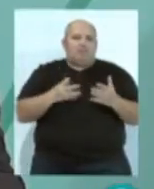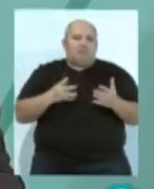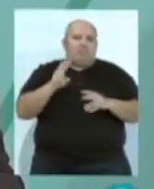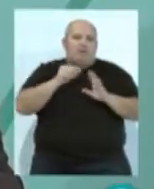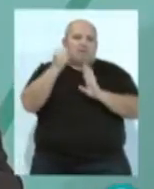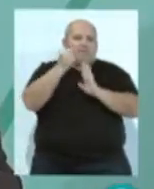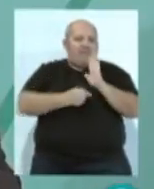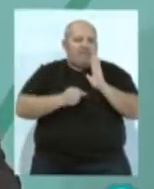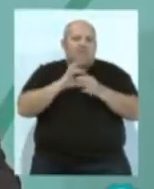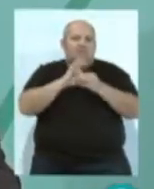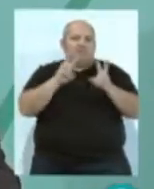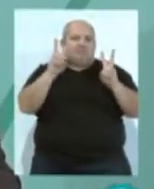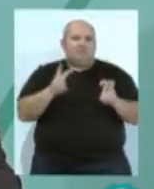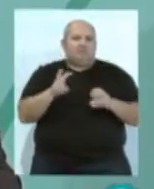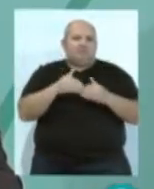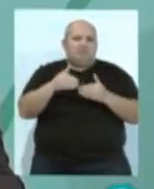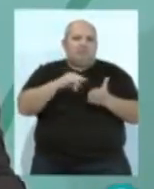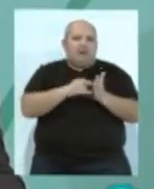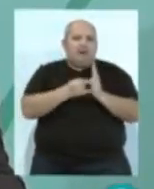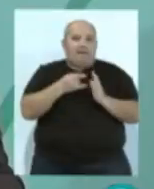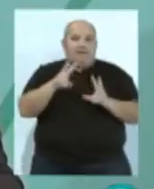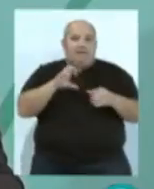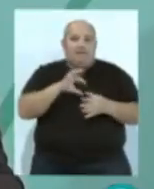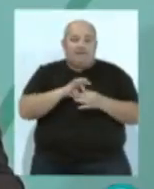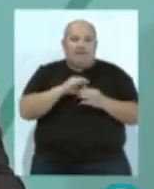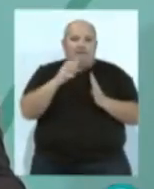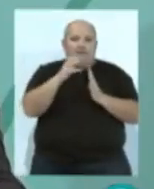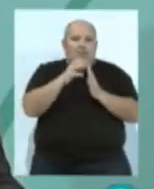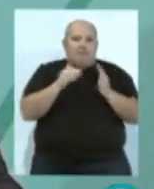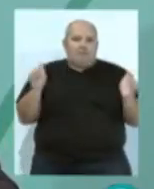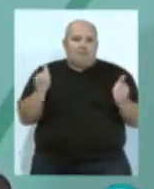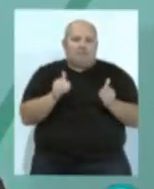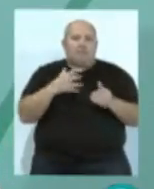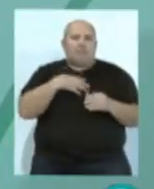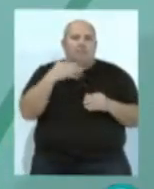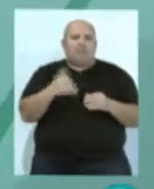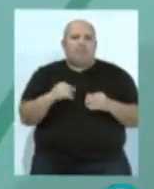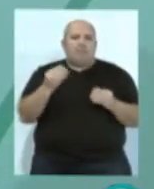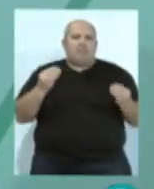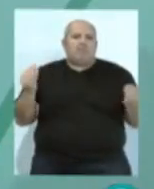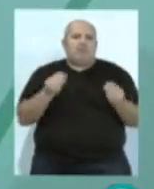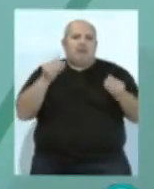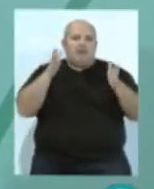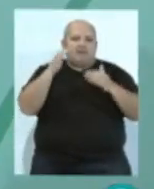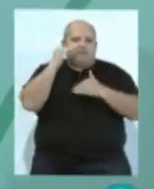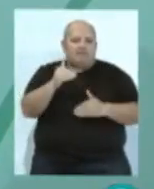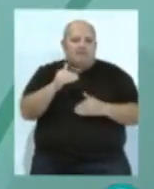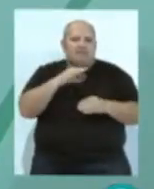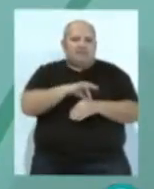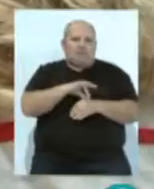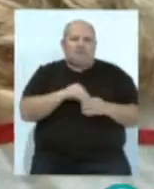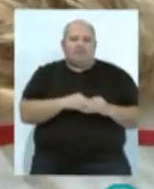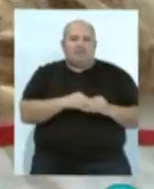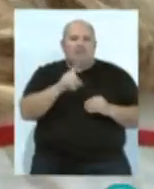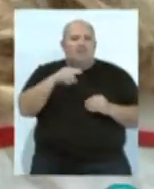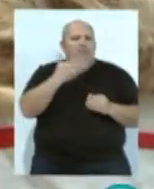medidas y el poniendo en marcha estos planes de choque, será posible tener una mejor asistencia sanitaria.